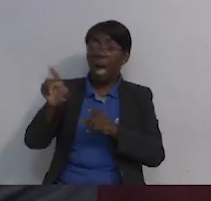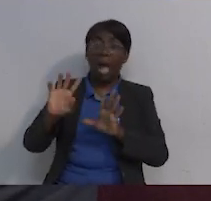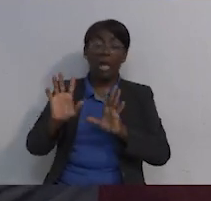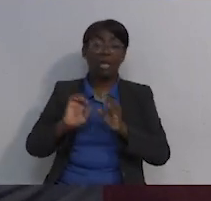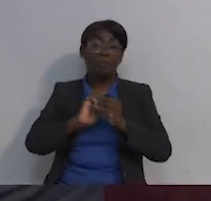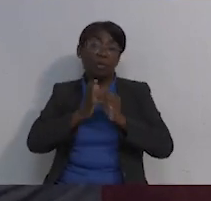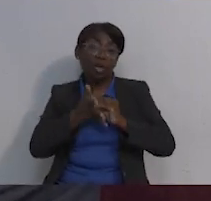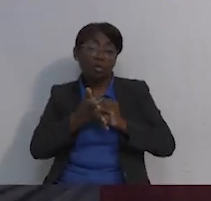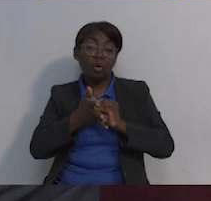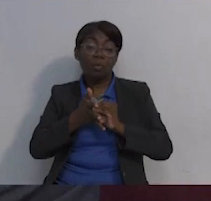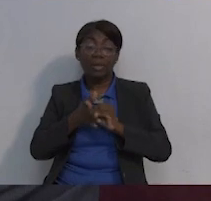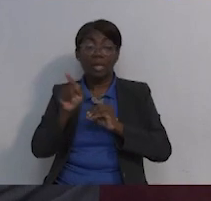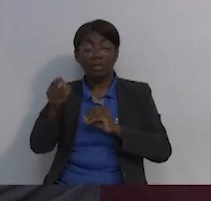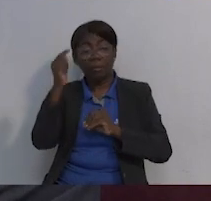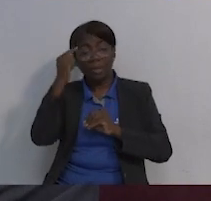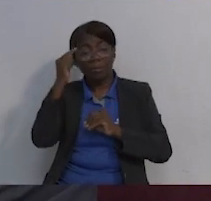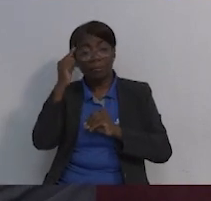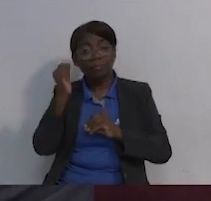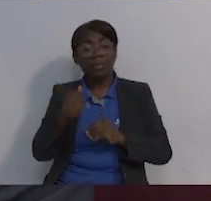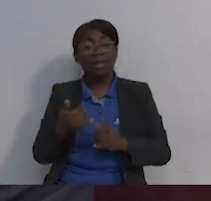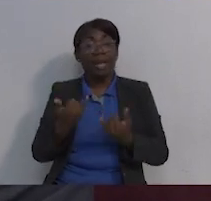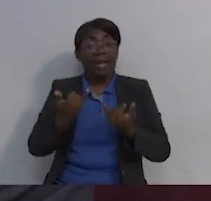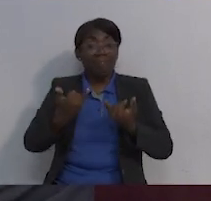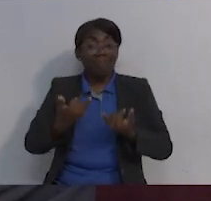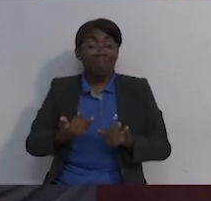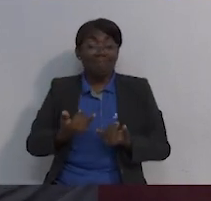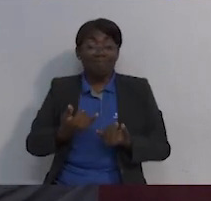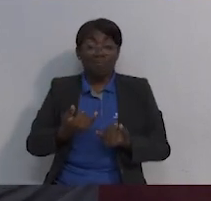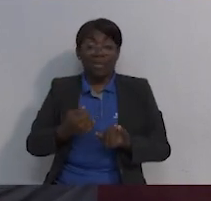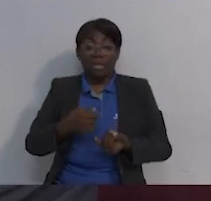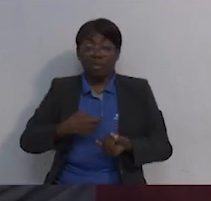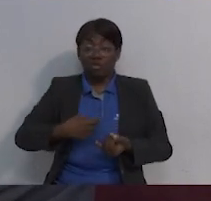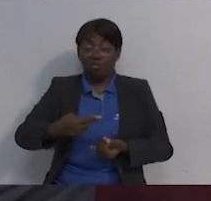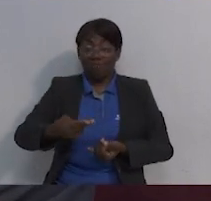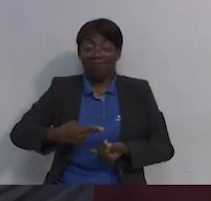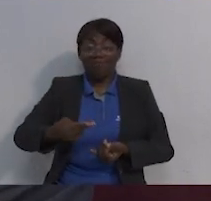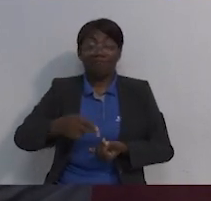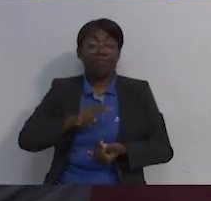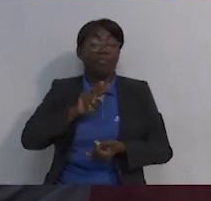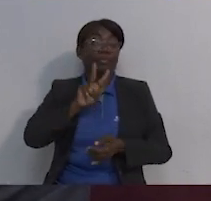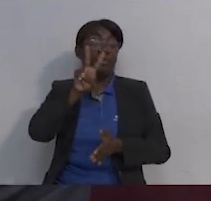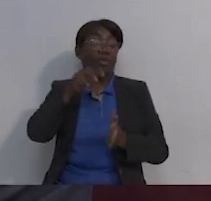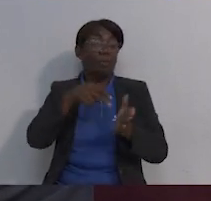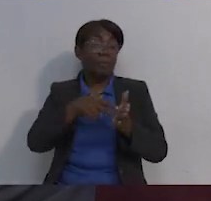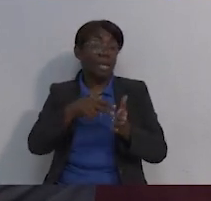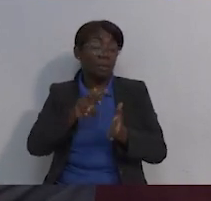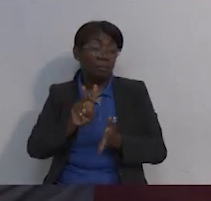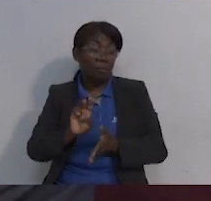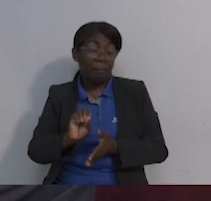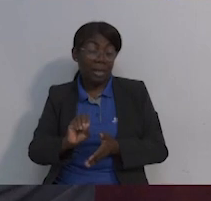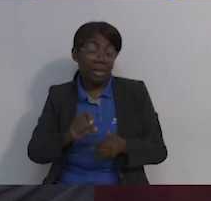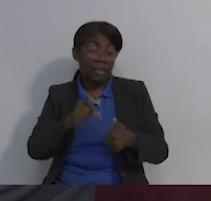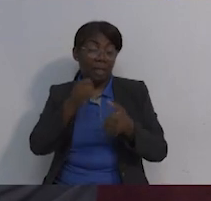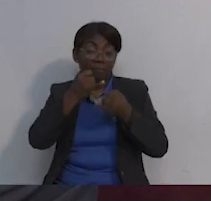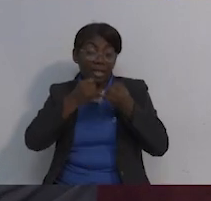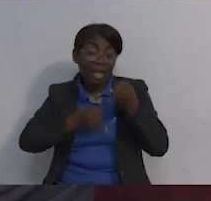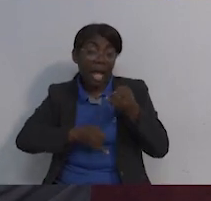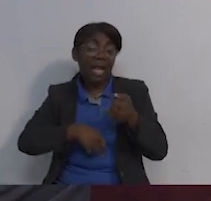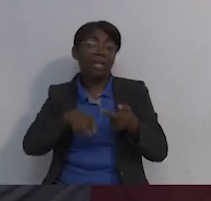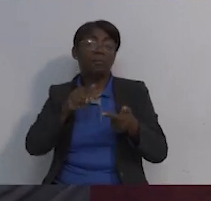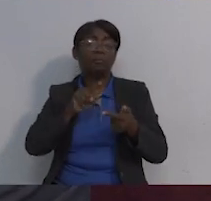en COVID en ese momento. El resultado de eso ha sido recibir durante todos estos dos años, 2020,